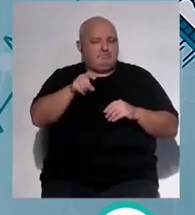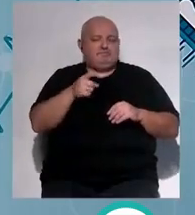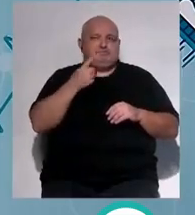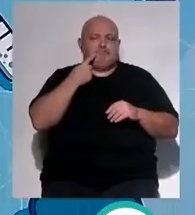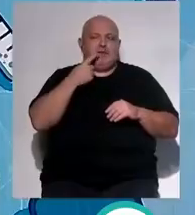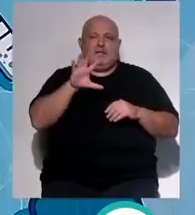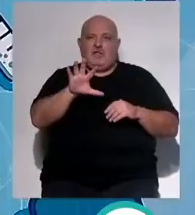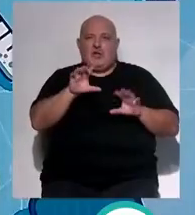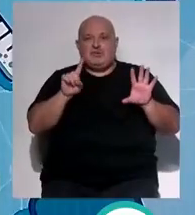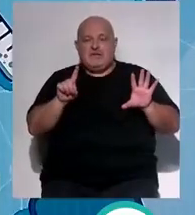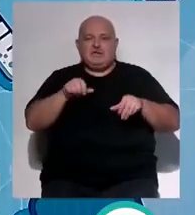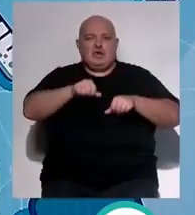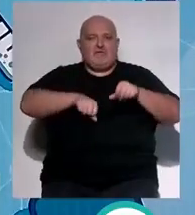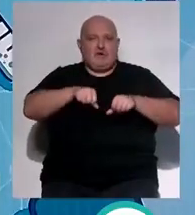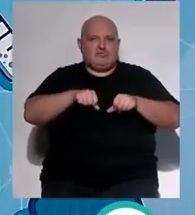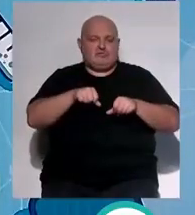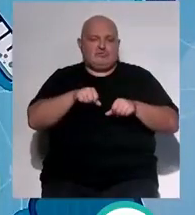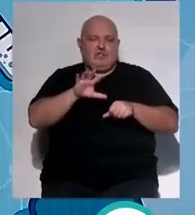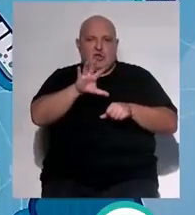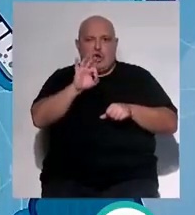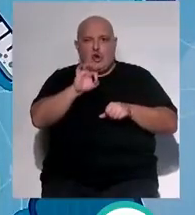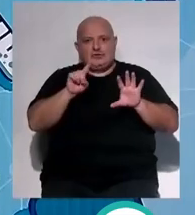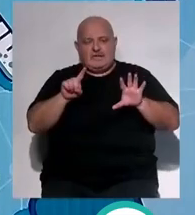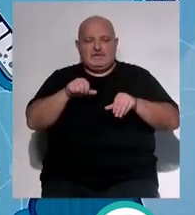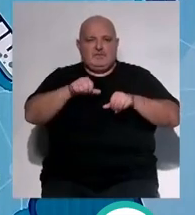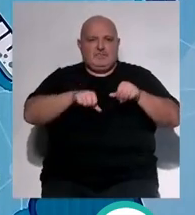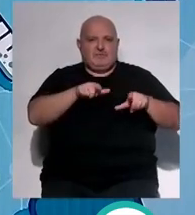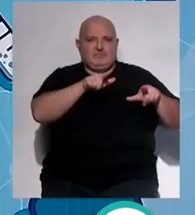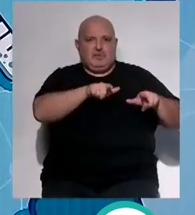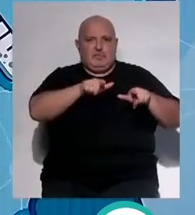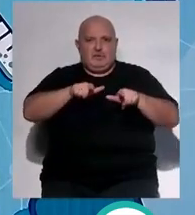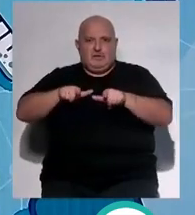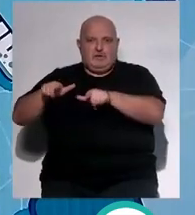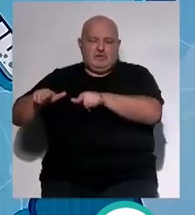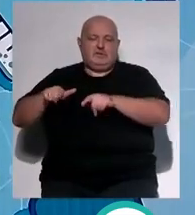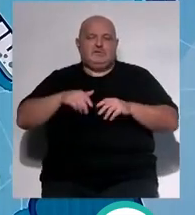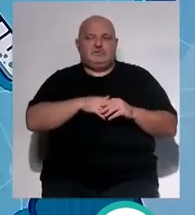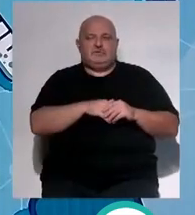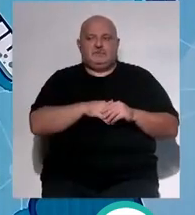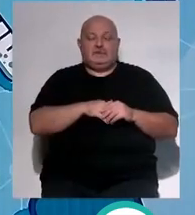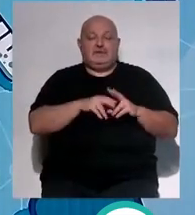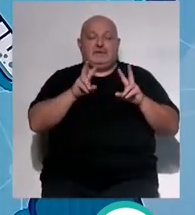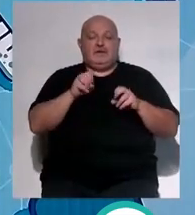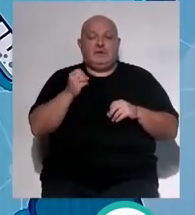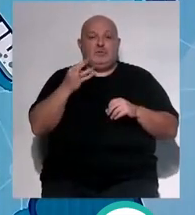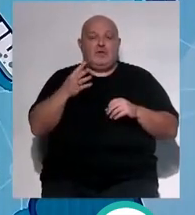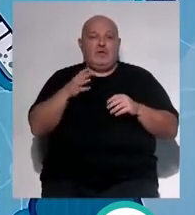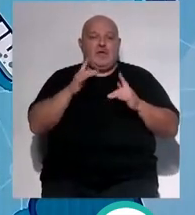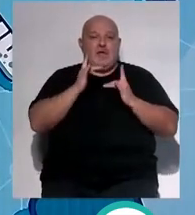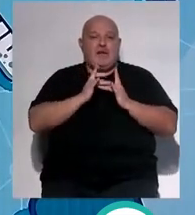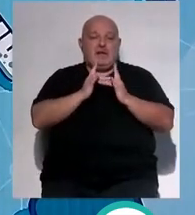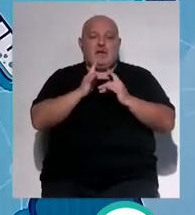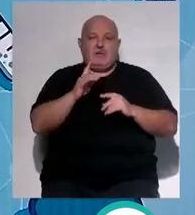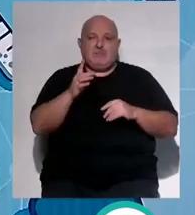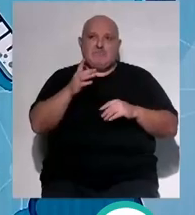5 6 quirófanos no menos de 5 6 quirófanos y en cuanto a número de camas no menos